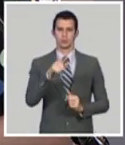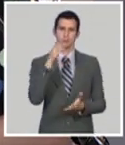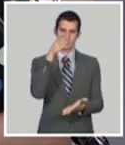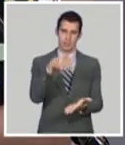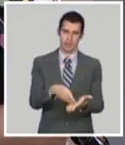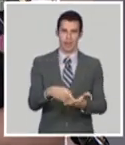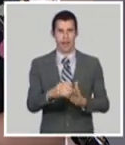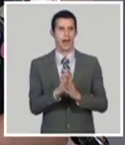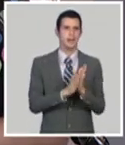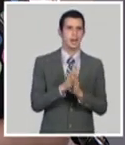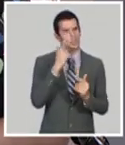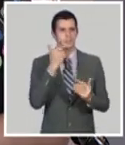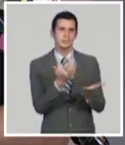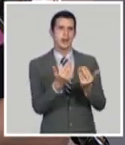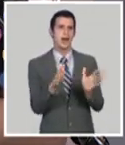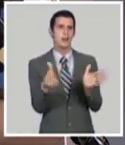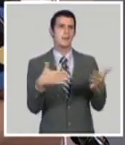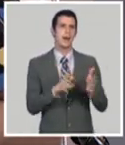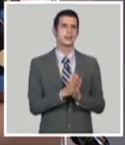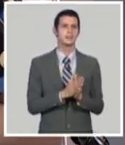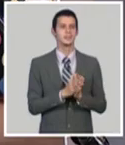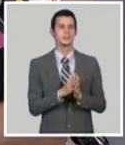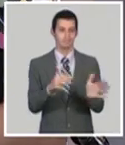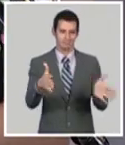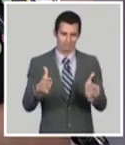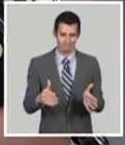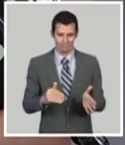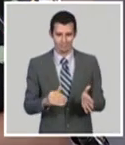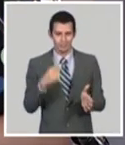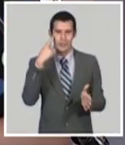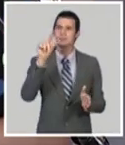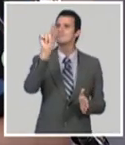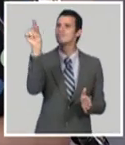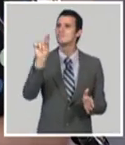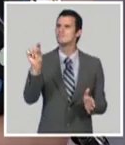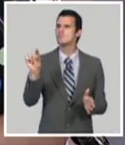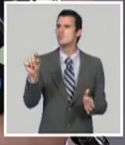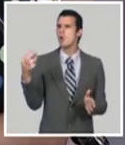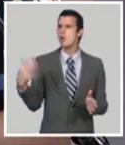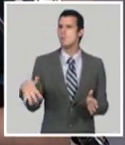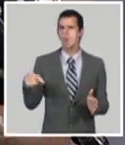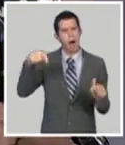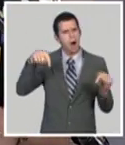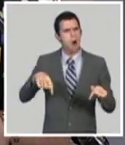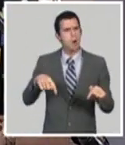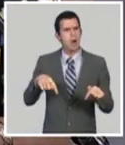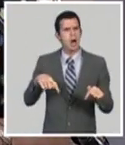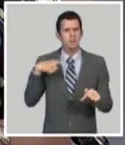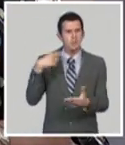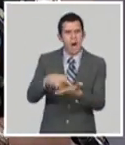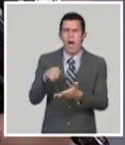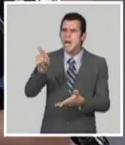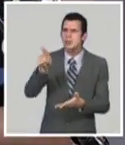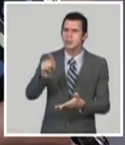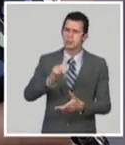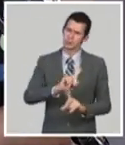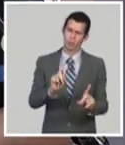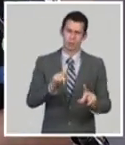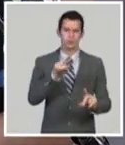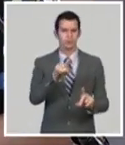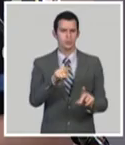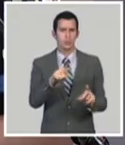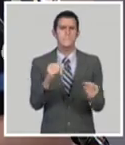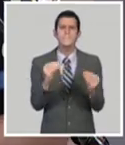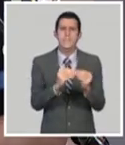justeza en las valoraciones ante los cobros de las tarifas. Y se